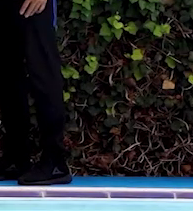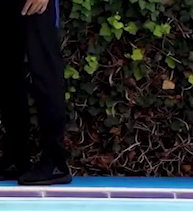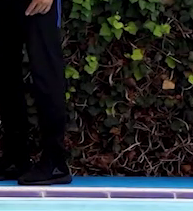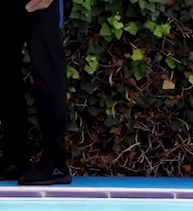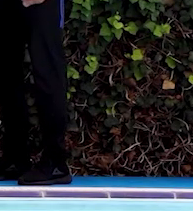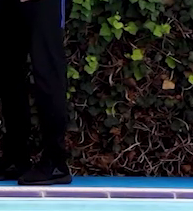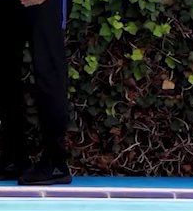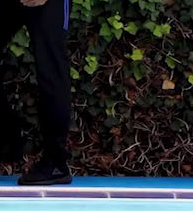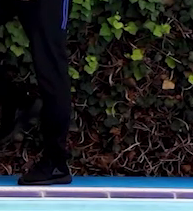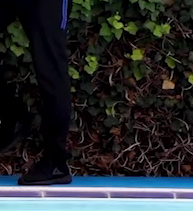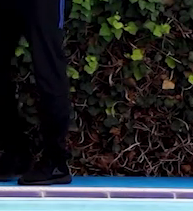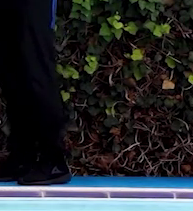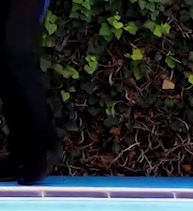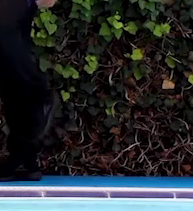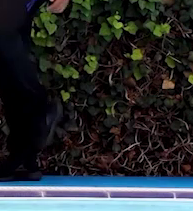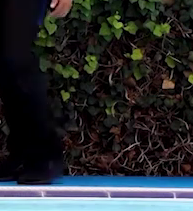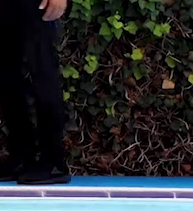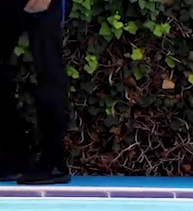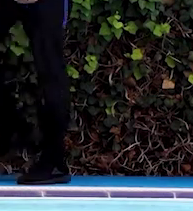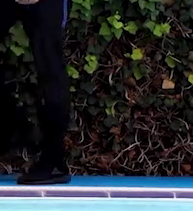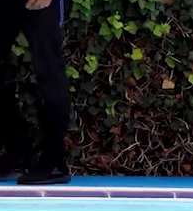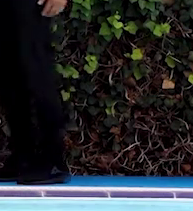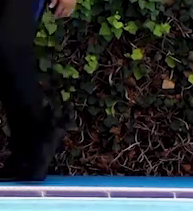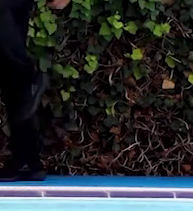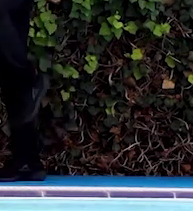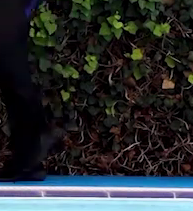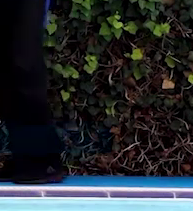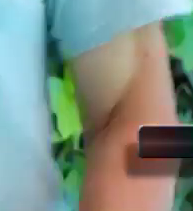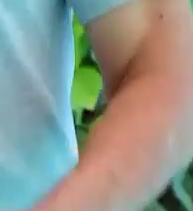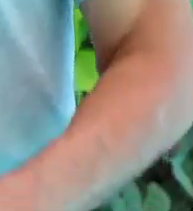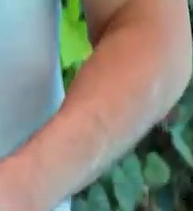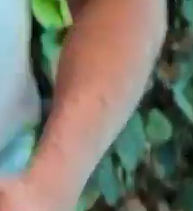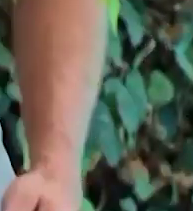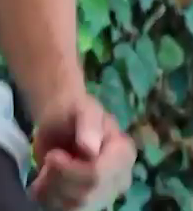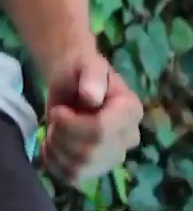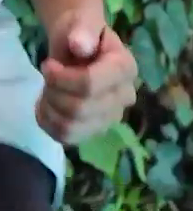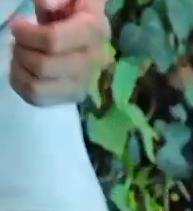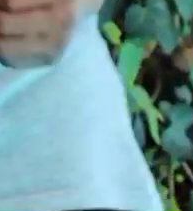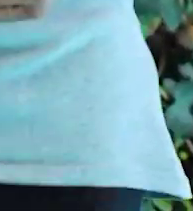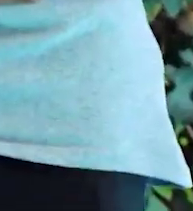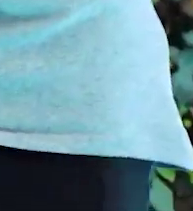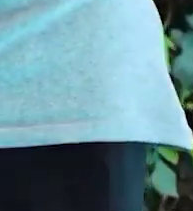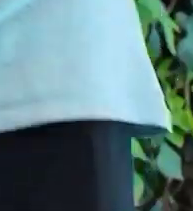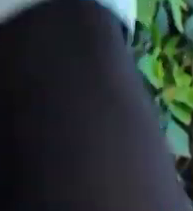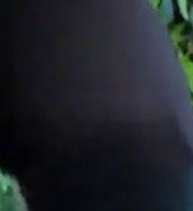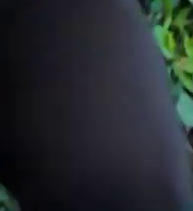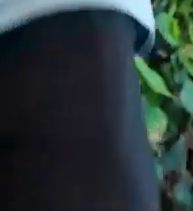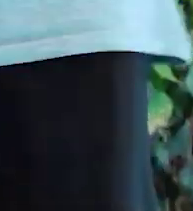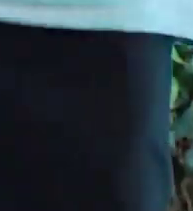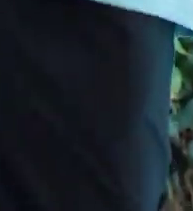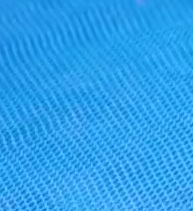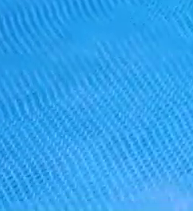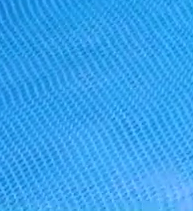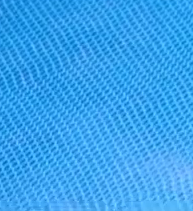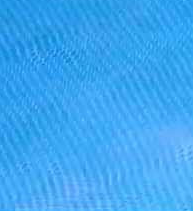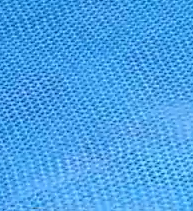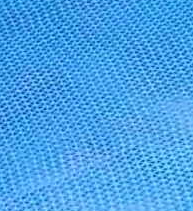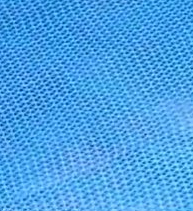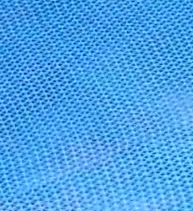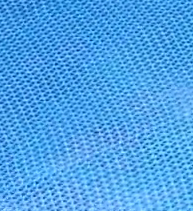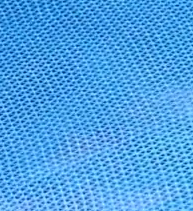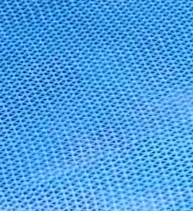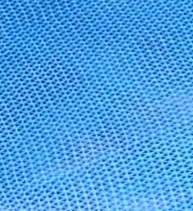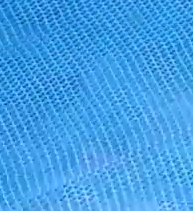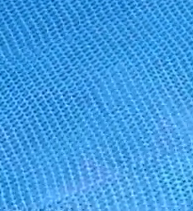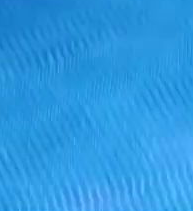marcha nada más marcada. Lo que vamos a hacer es elevar nuestras rodillas de forma alternada. La